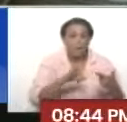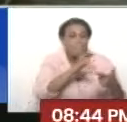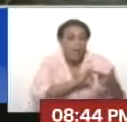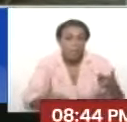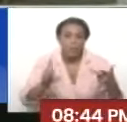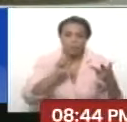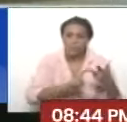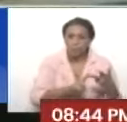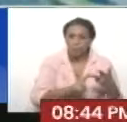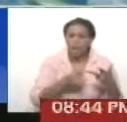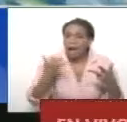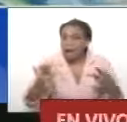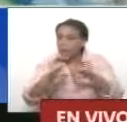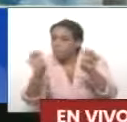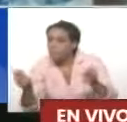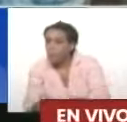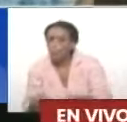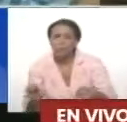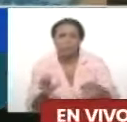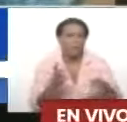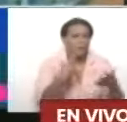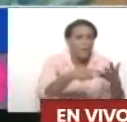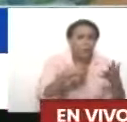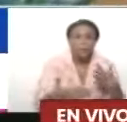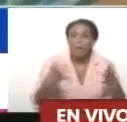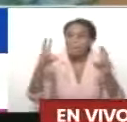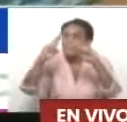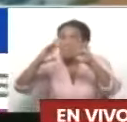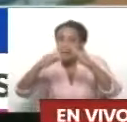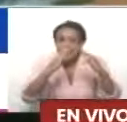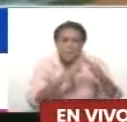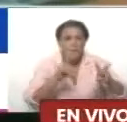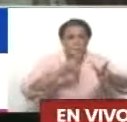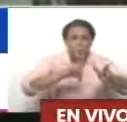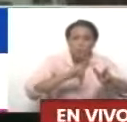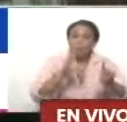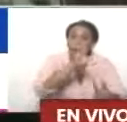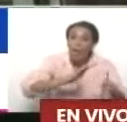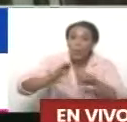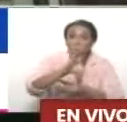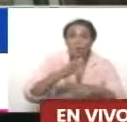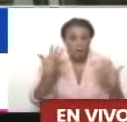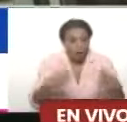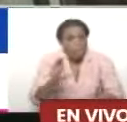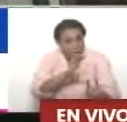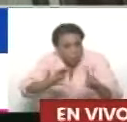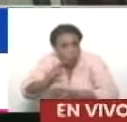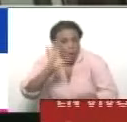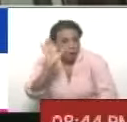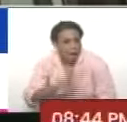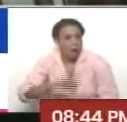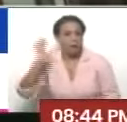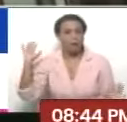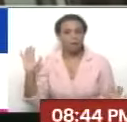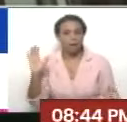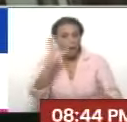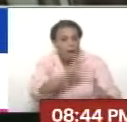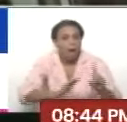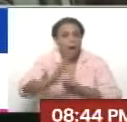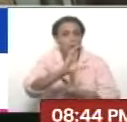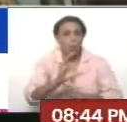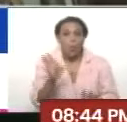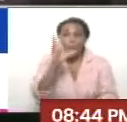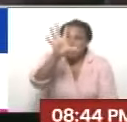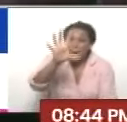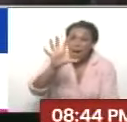educación, habrá para esto, habrá para aquello, para las viviendas, para la cultura. Claro que tiene que haber para la cultura. Un país